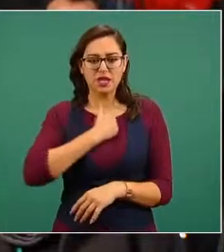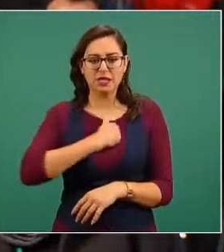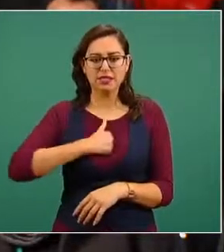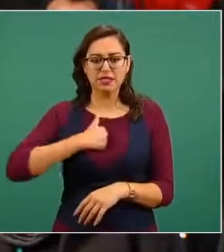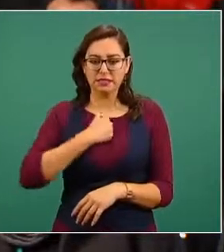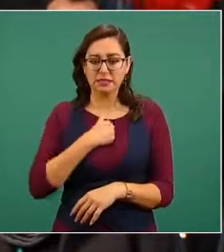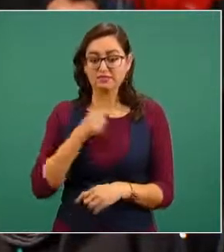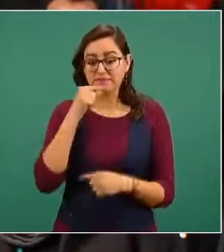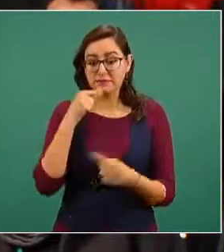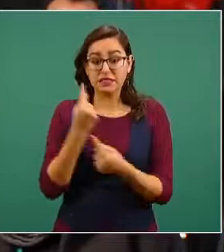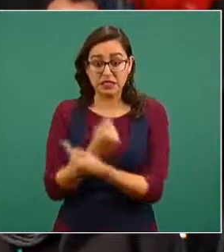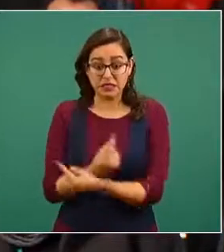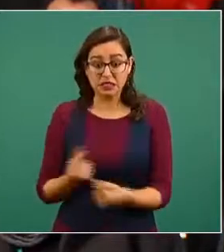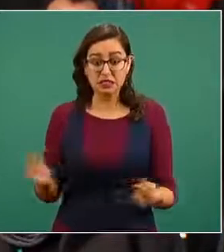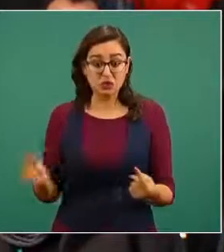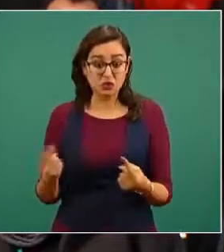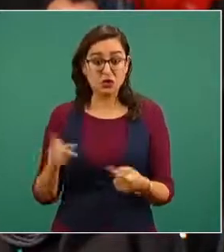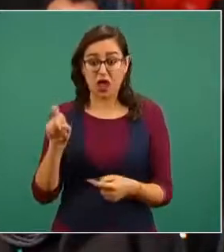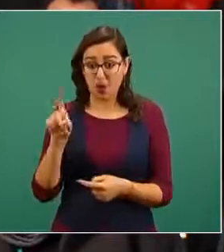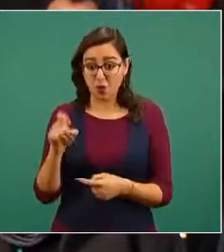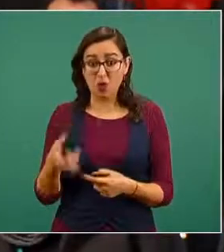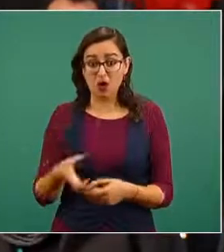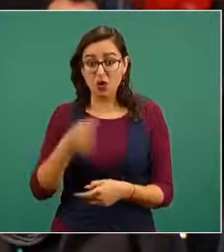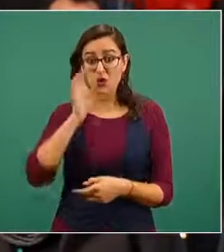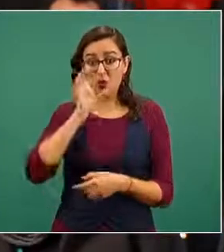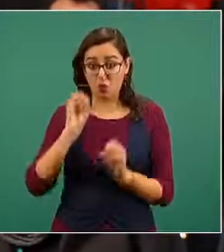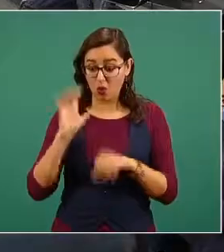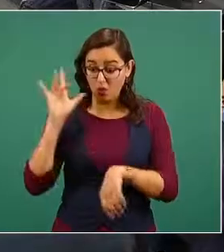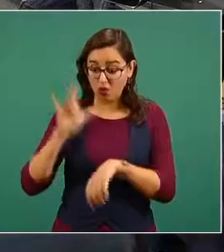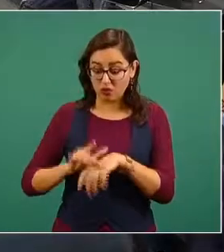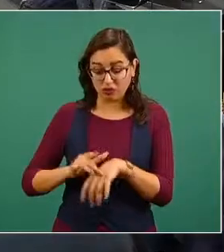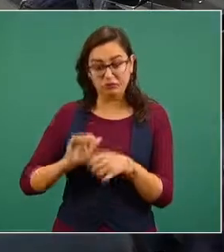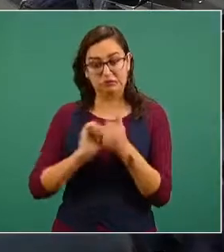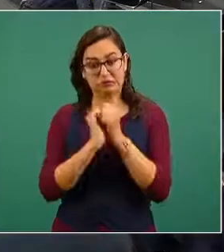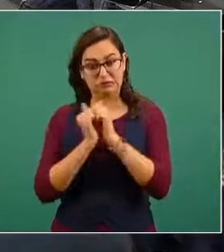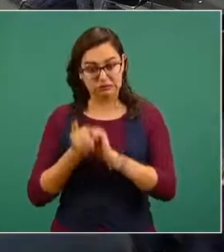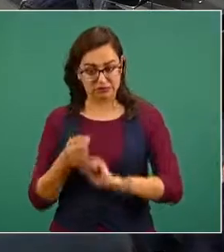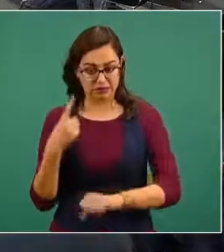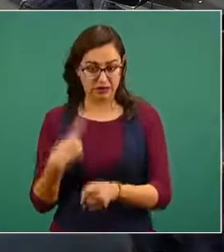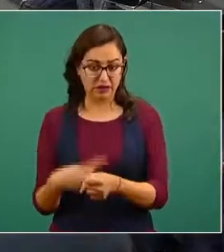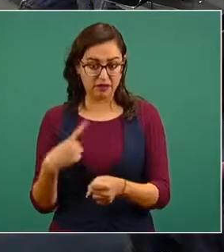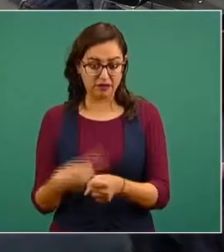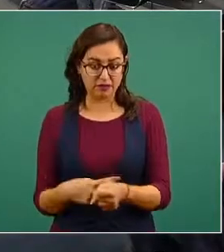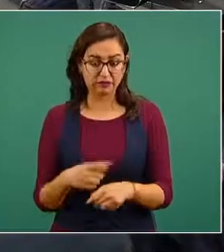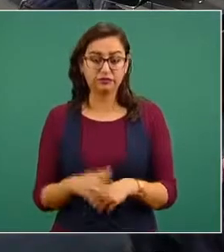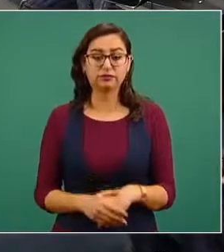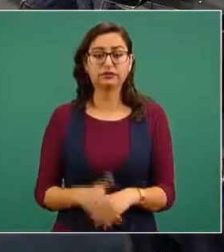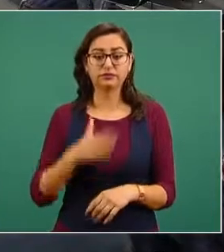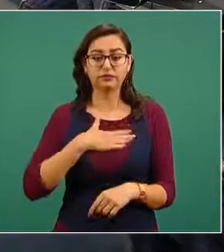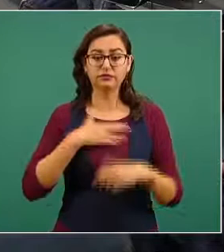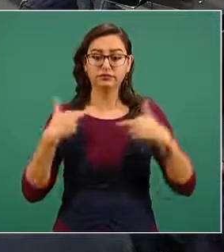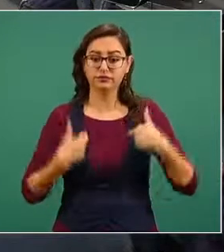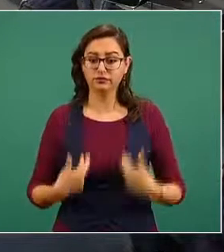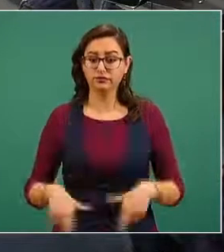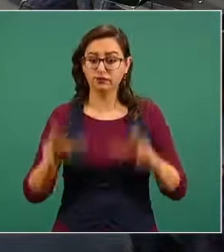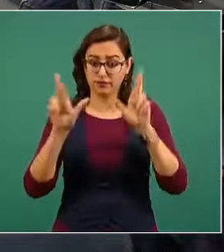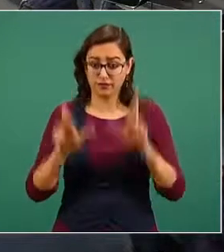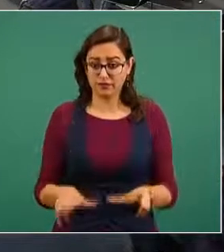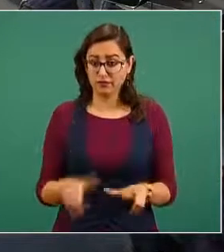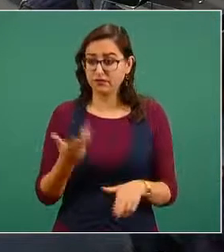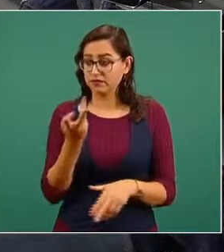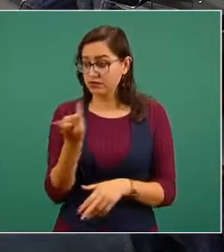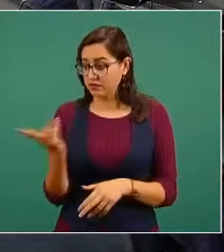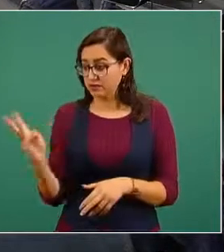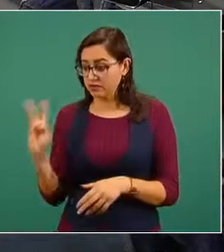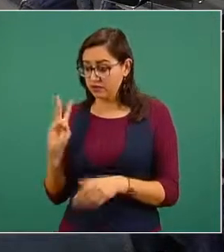han sido niños contaminados señor presidente a nombre de los pobladores de dicha zona que me gustaría poderlos